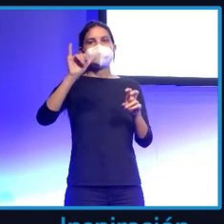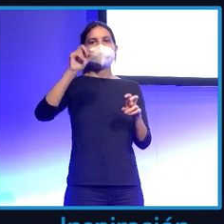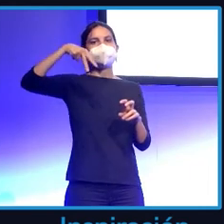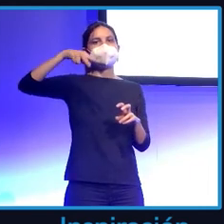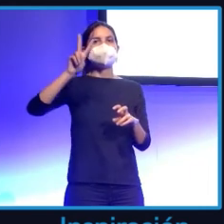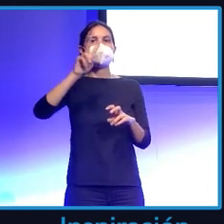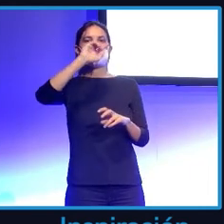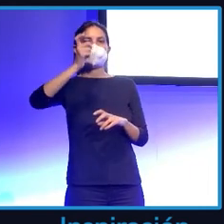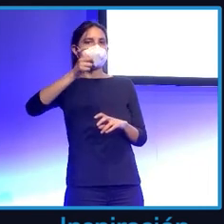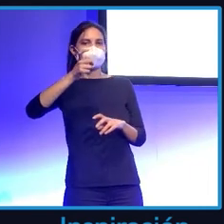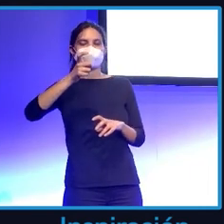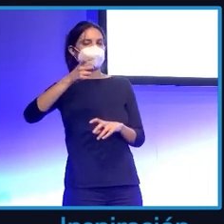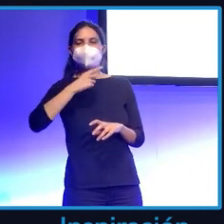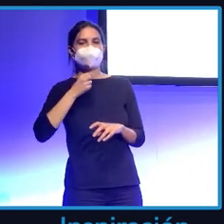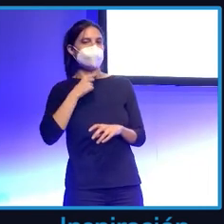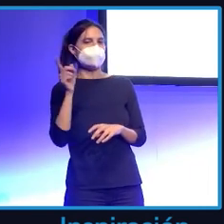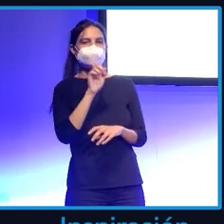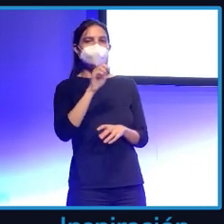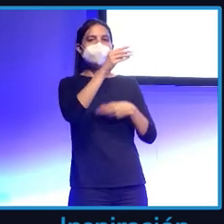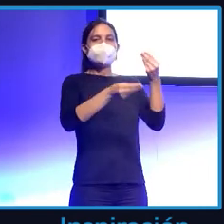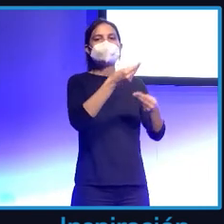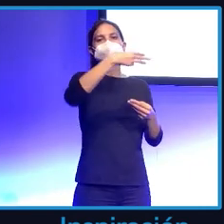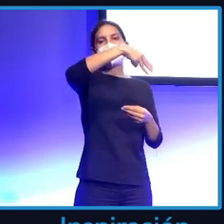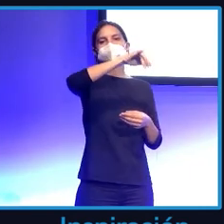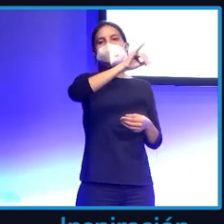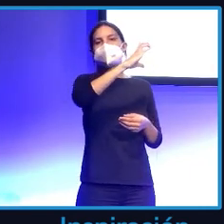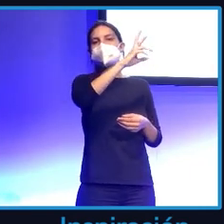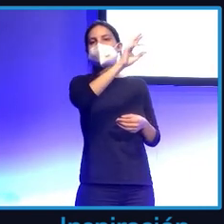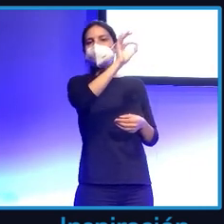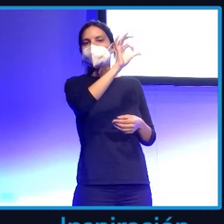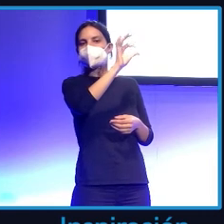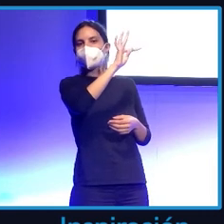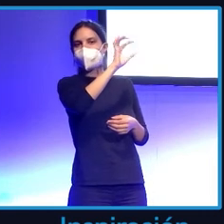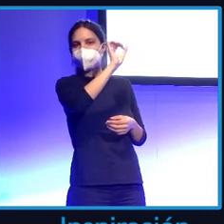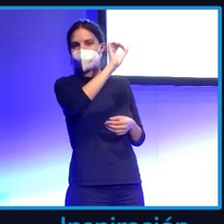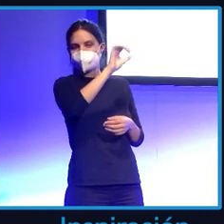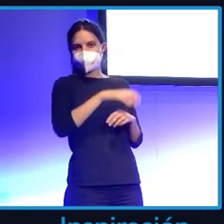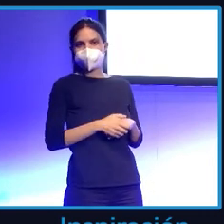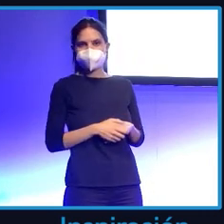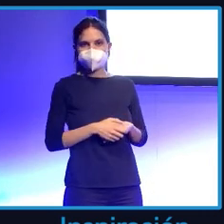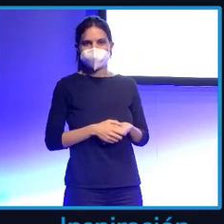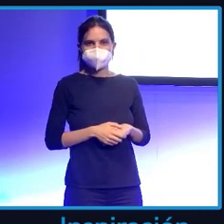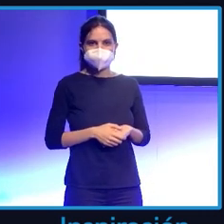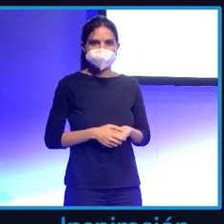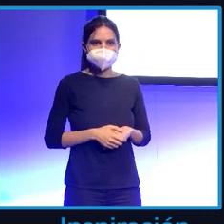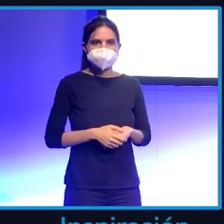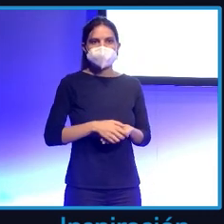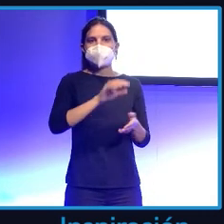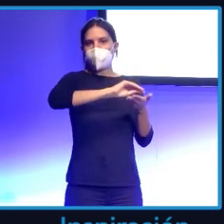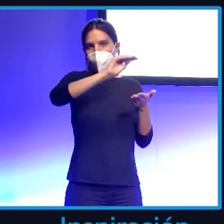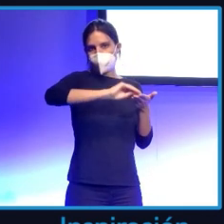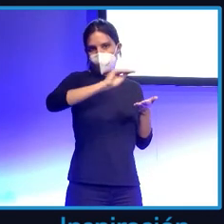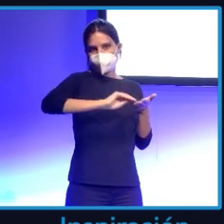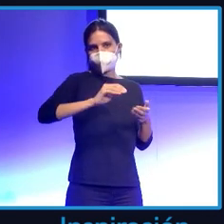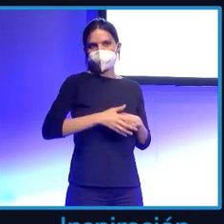lo cual utiliza Microsoft Word Office 365, ¿vale? Venga, el creador de Bitcoin es amigo de Microsoft